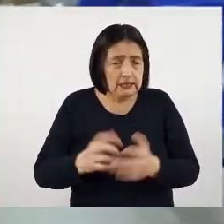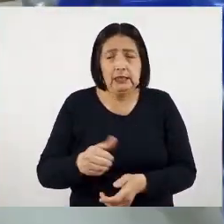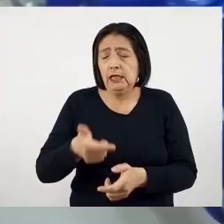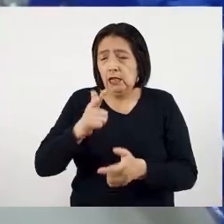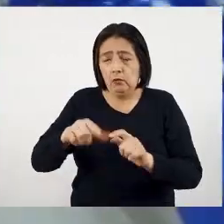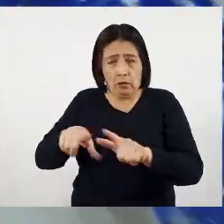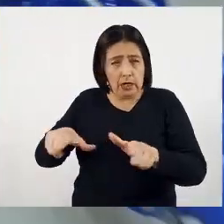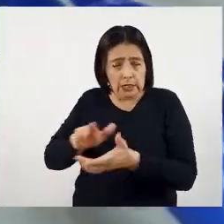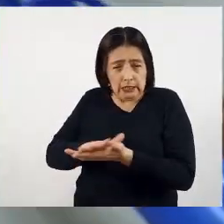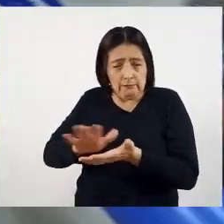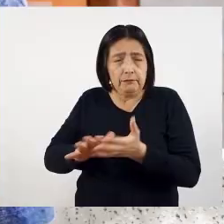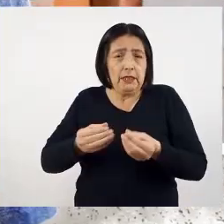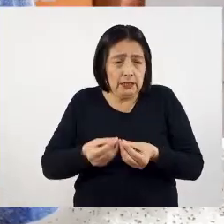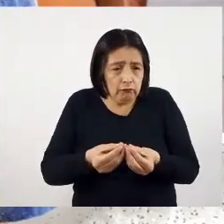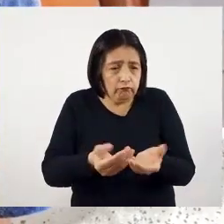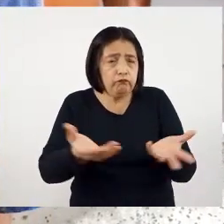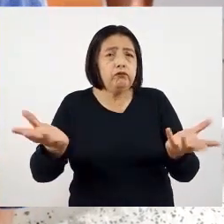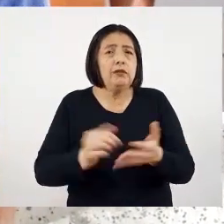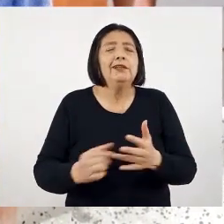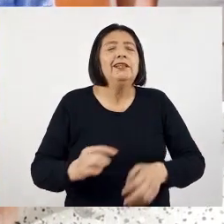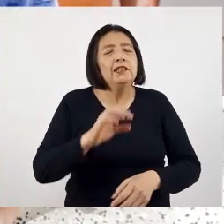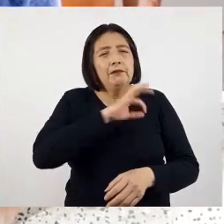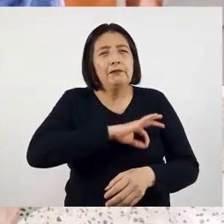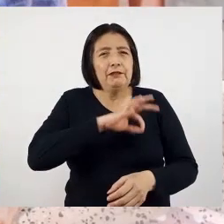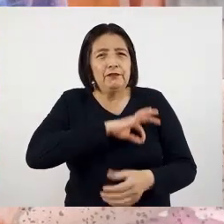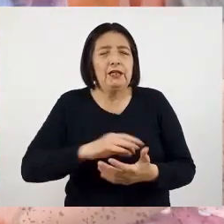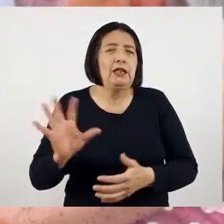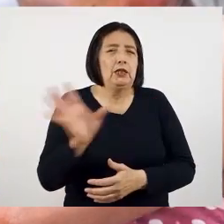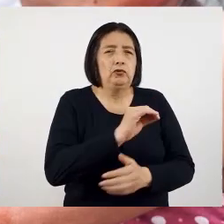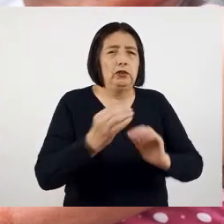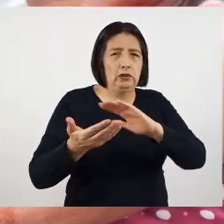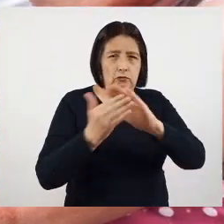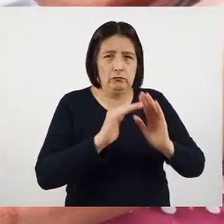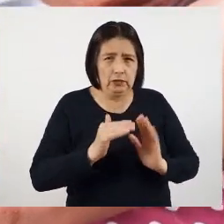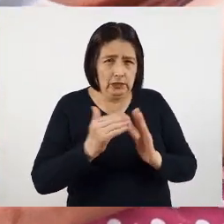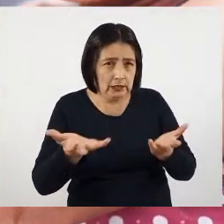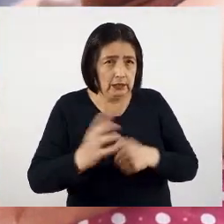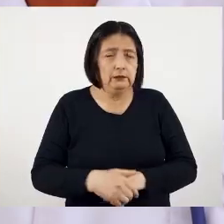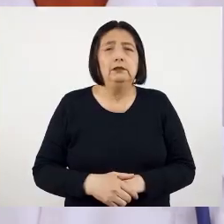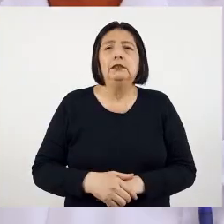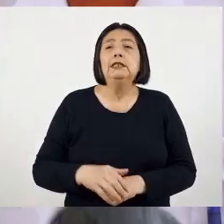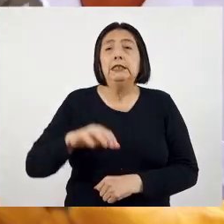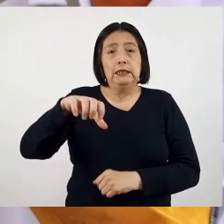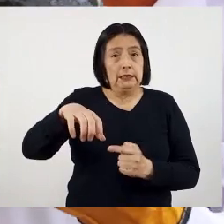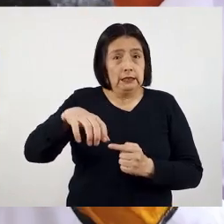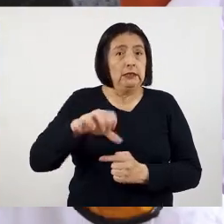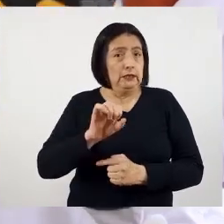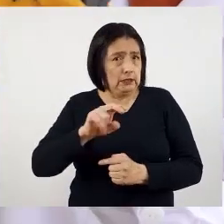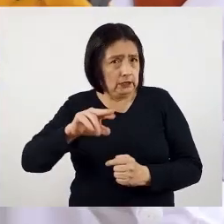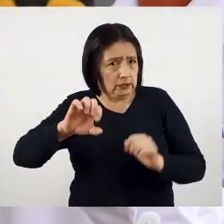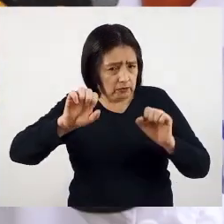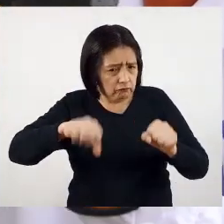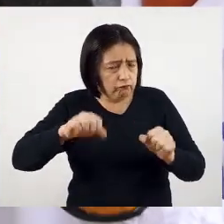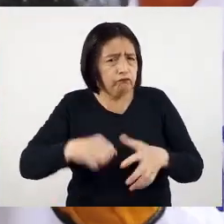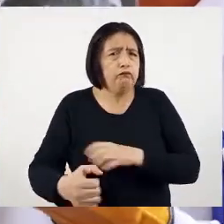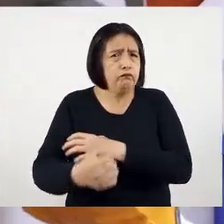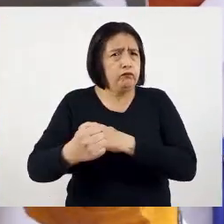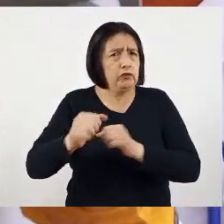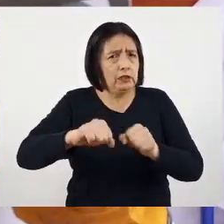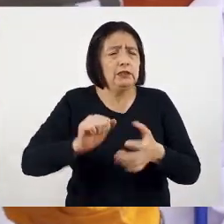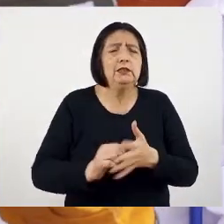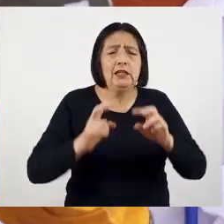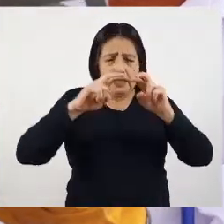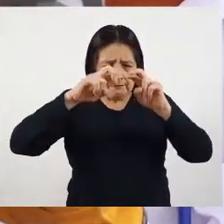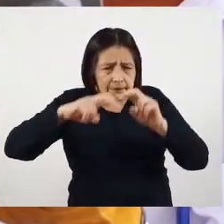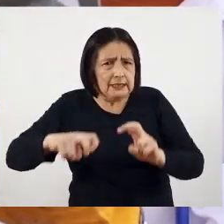distribución de agua potable, que beneficiarán a toda la comunidad en general. SENCICO viene fortaleciendo el